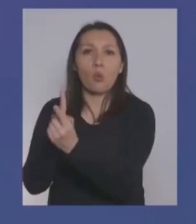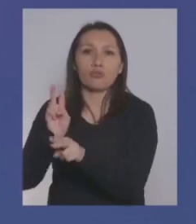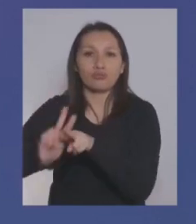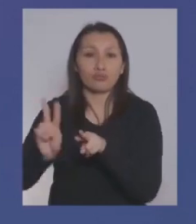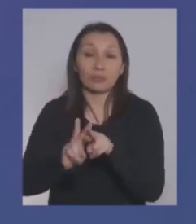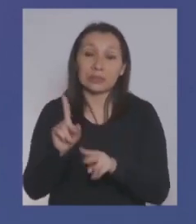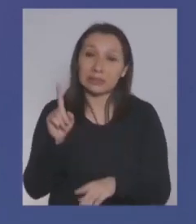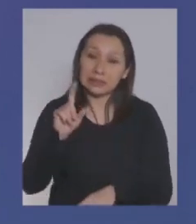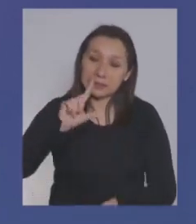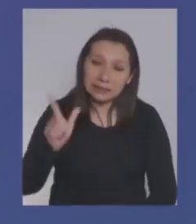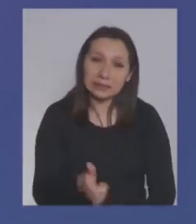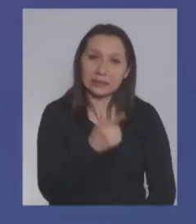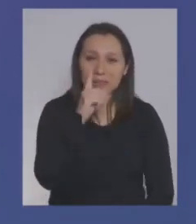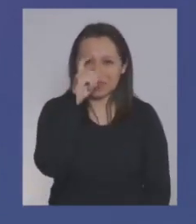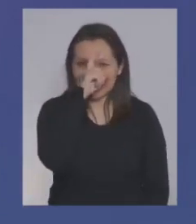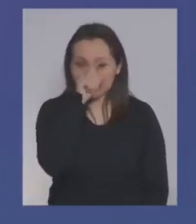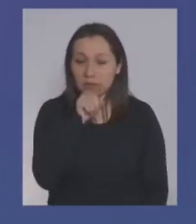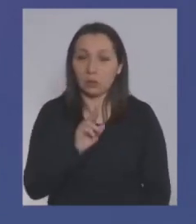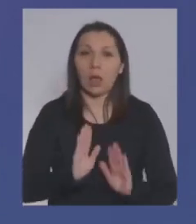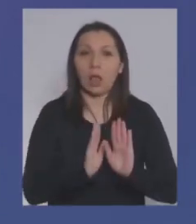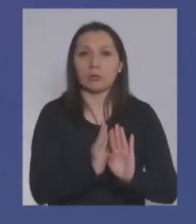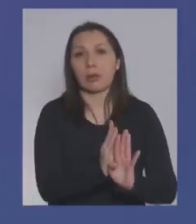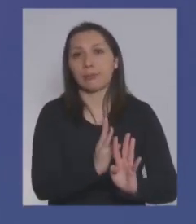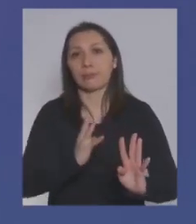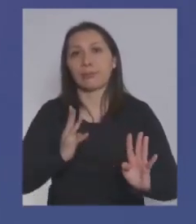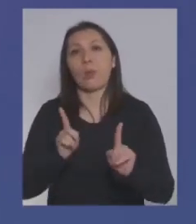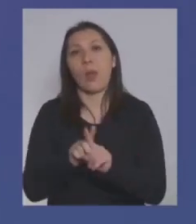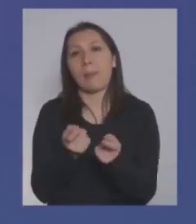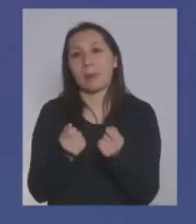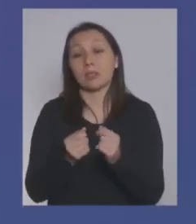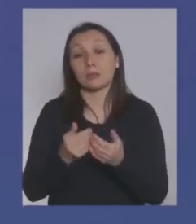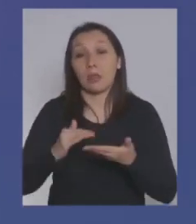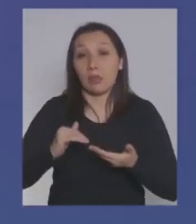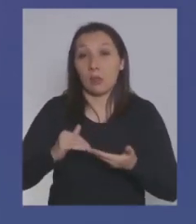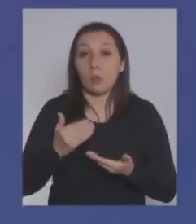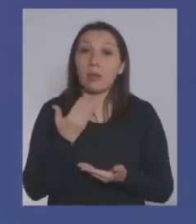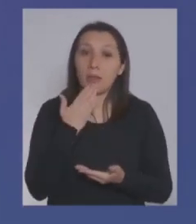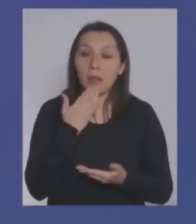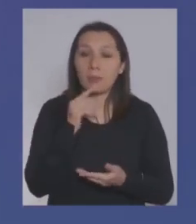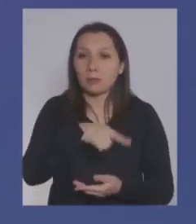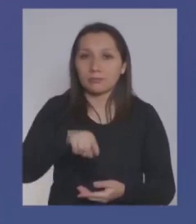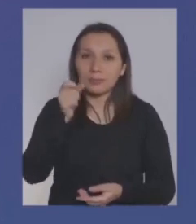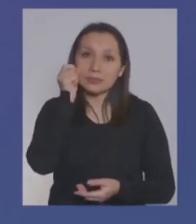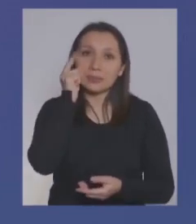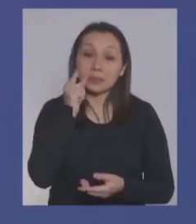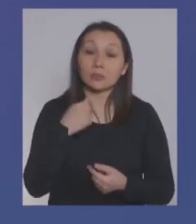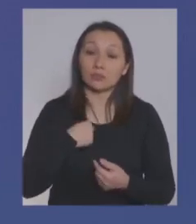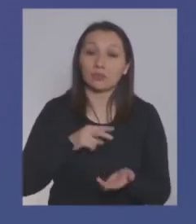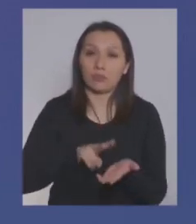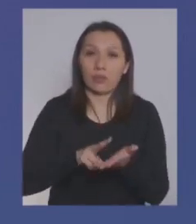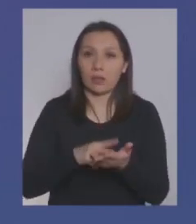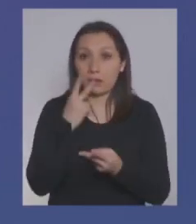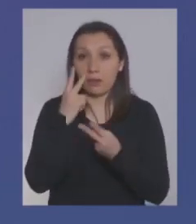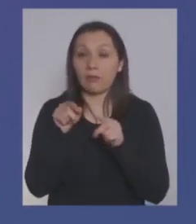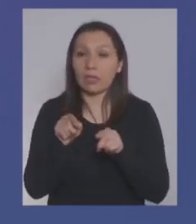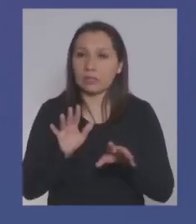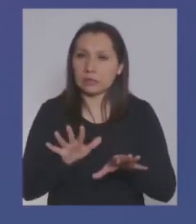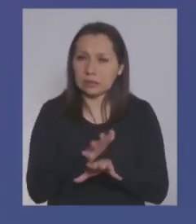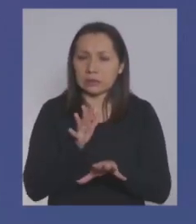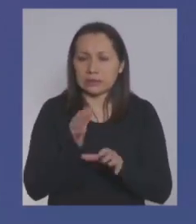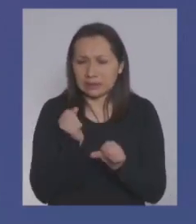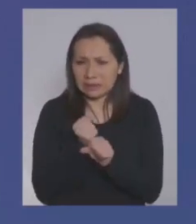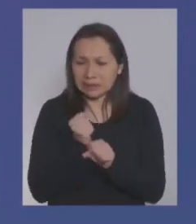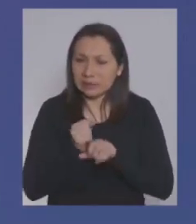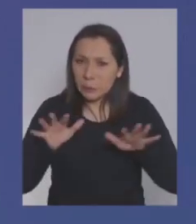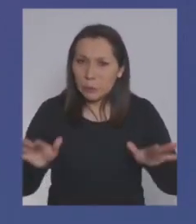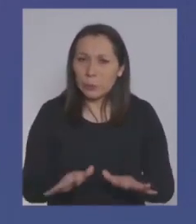tedioso, y por eso las esperas que ha habido, yo les pido disculpas, pero también comprensión, porque me consta que acá se ha hecho un esfuerzo